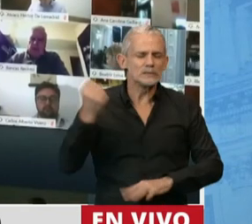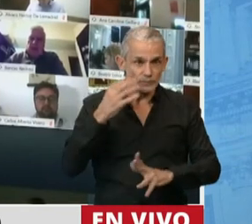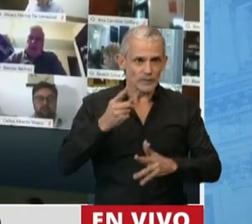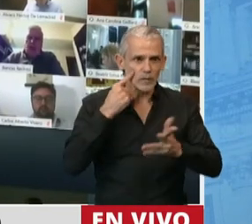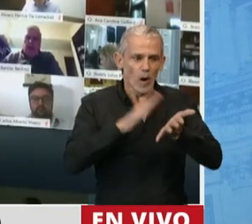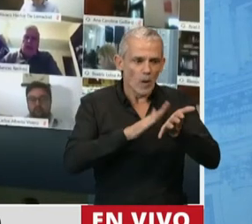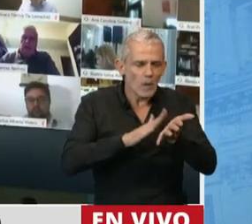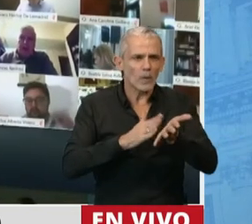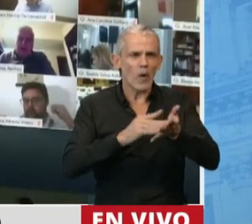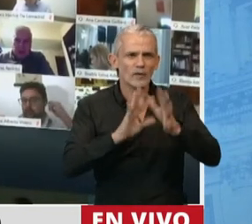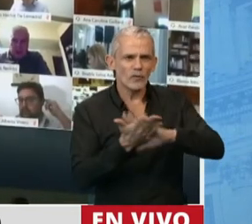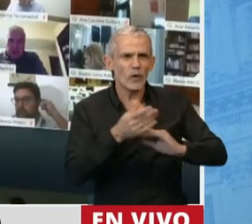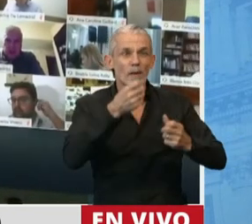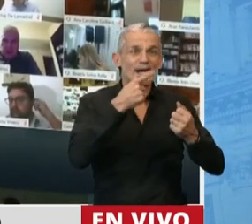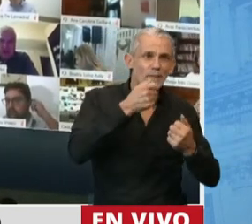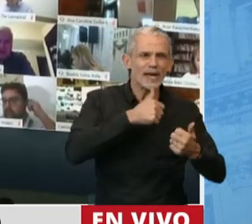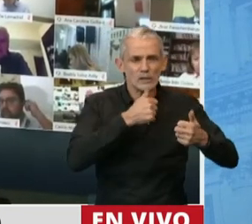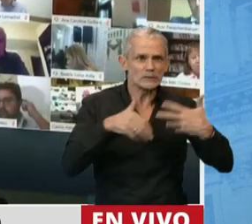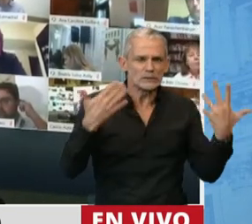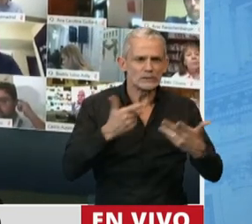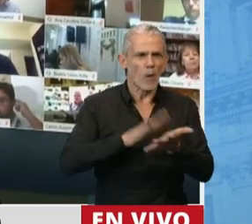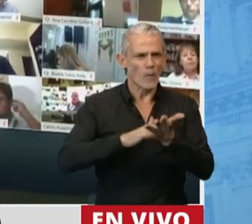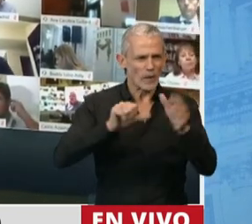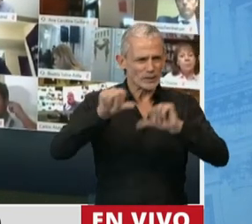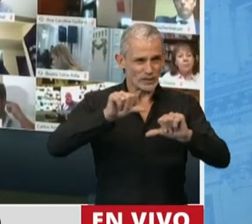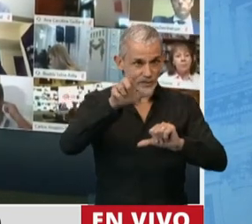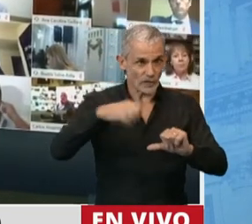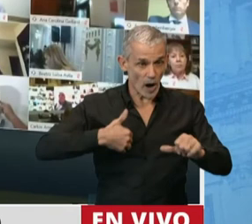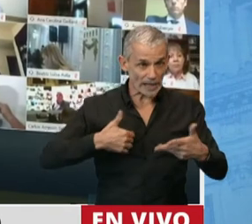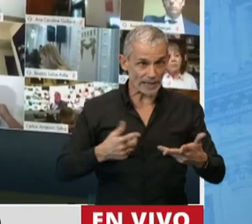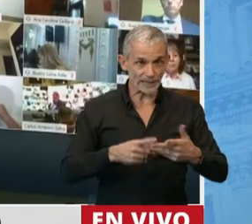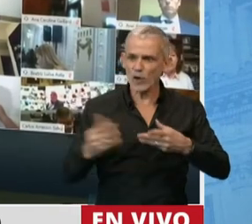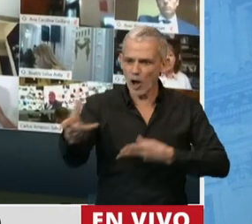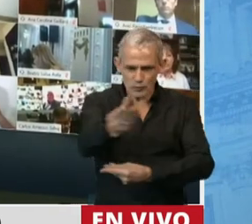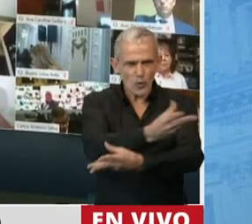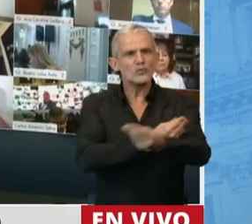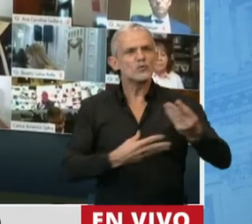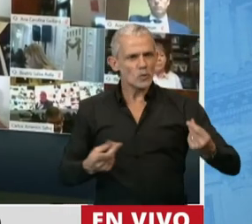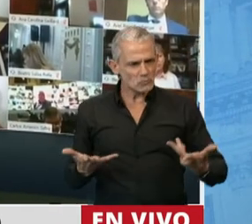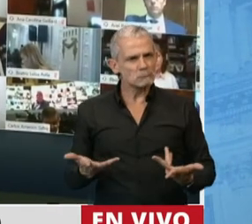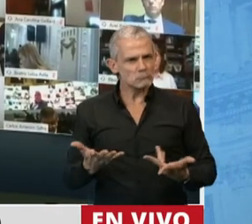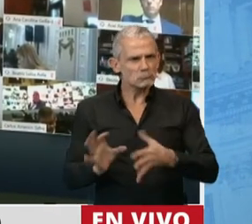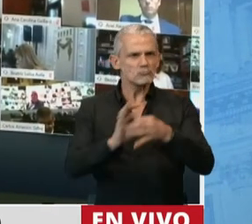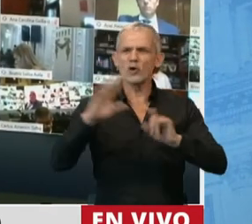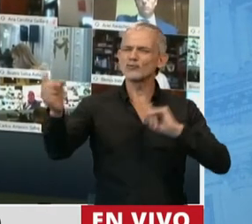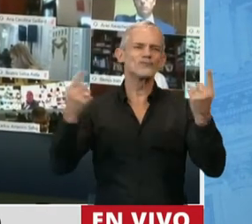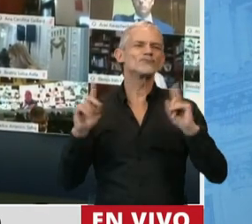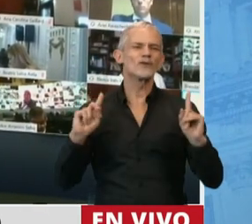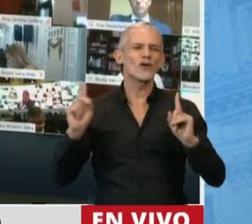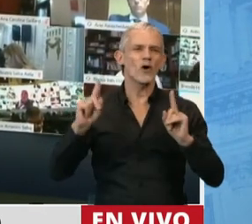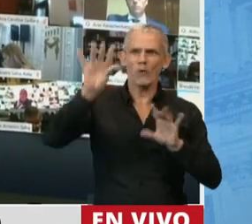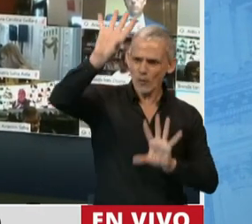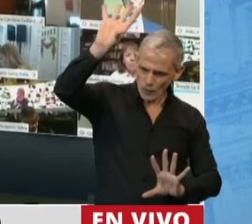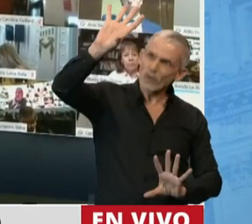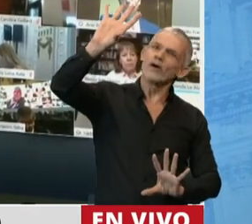ensayando los distintos medicamentos. Estamos de alguna manera actuando solidariamente y entre todos y entre todas las regiones del país.